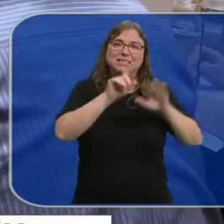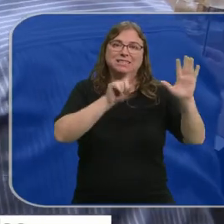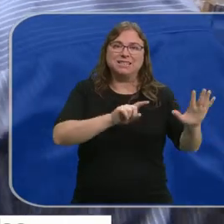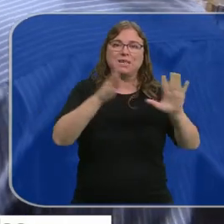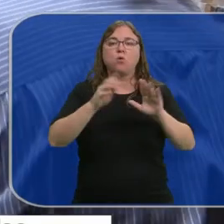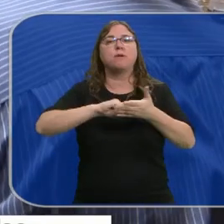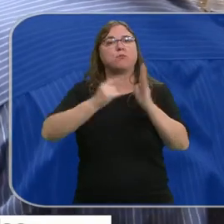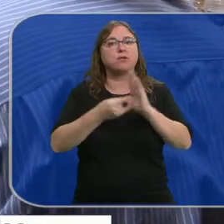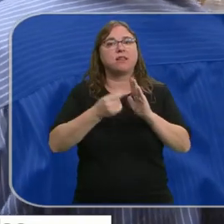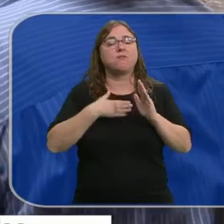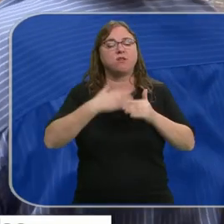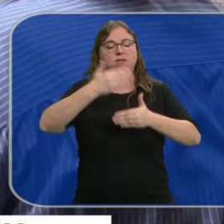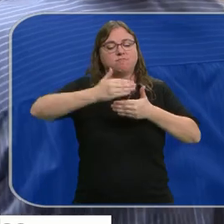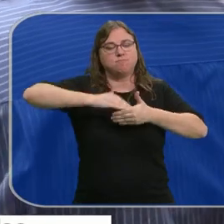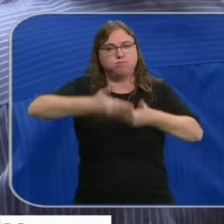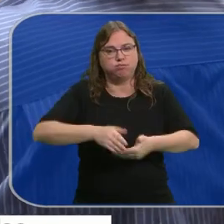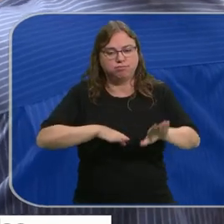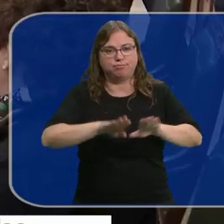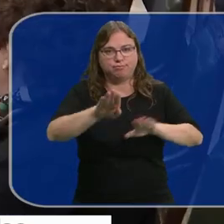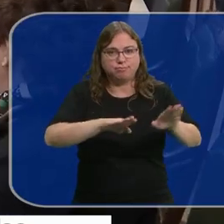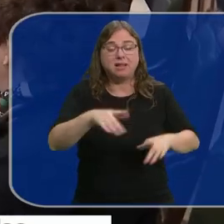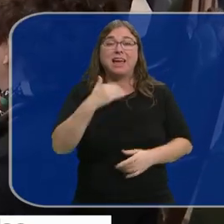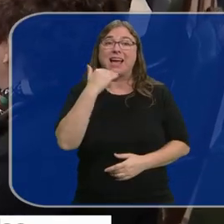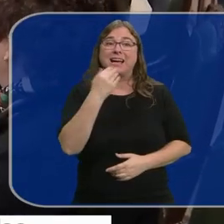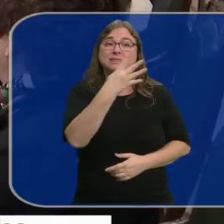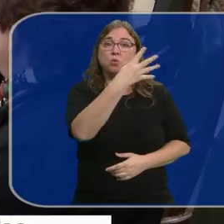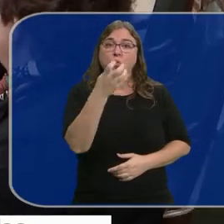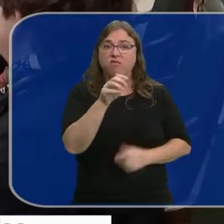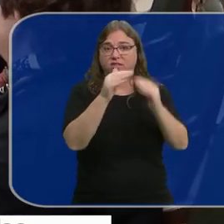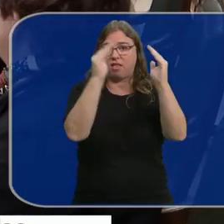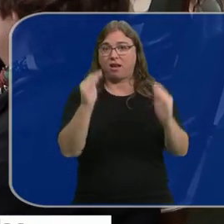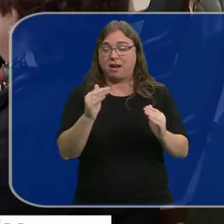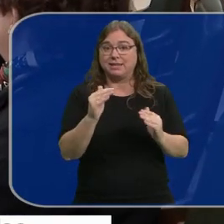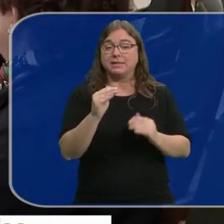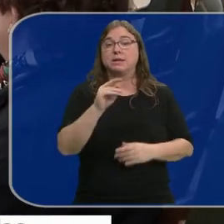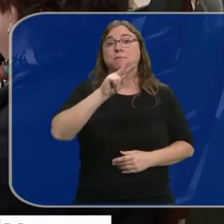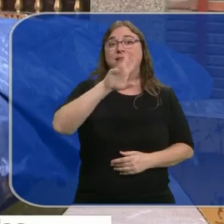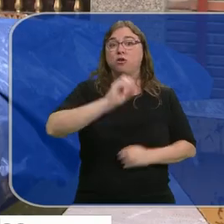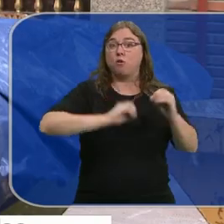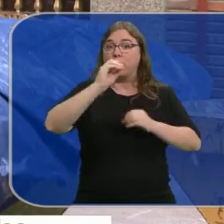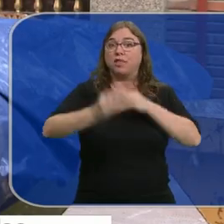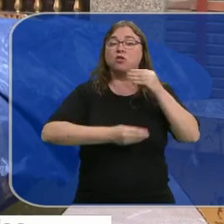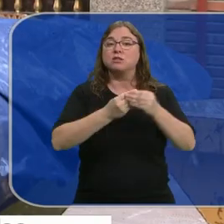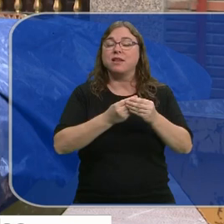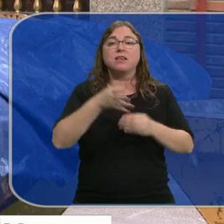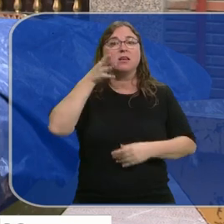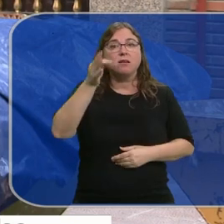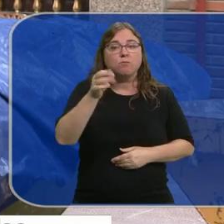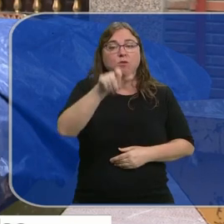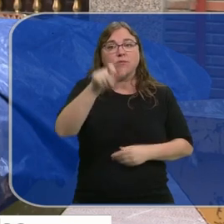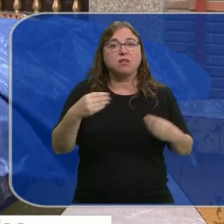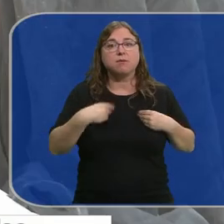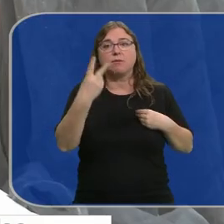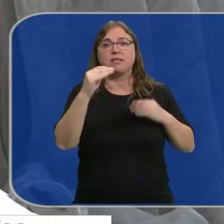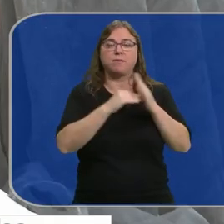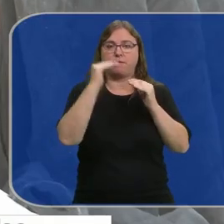que permitirán eliminar barreras arquitectónicas. Llegarán a cerca de 400 viviendas y una cuarta parte se llevarán a cabo en municipios de menos de 20